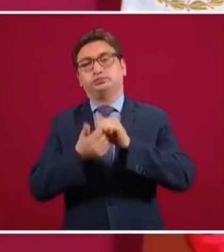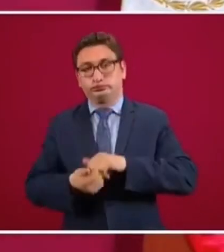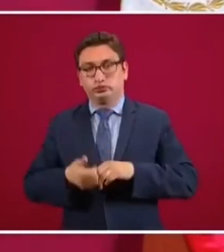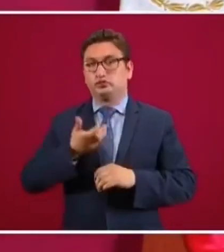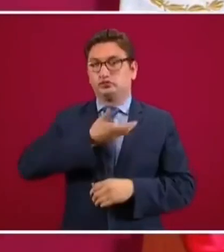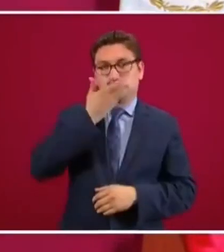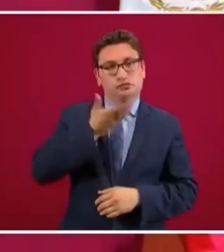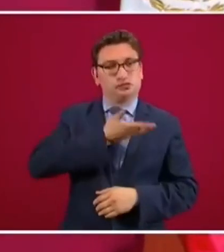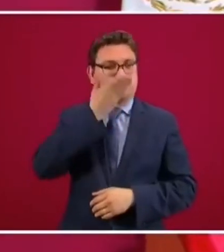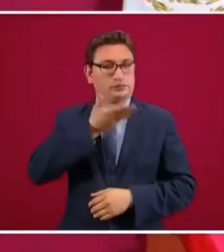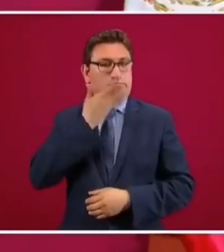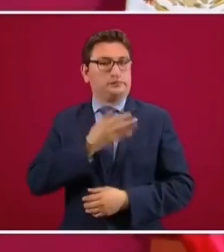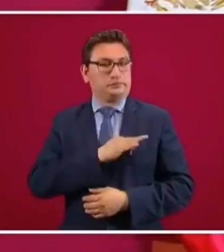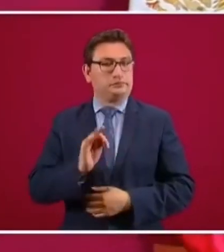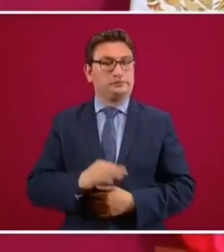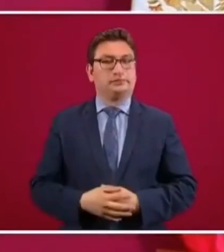hábito,